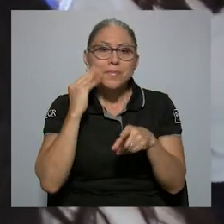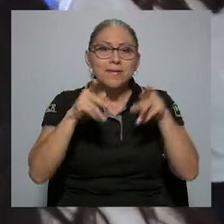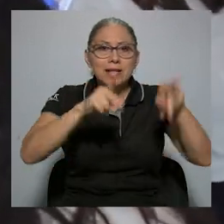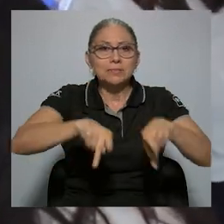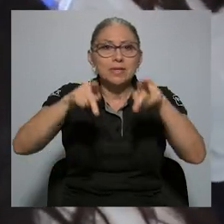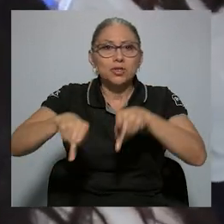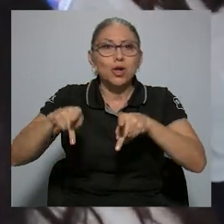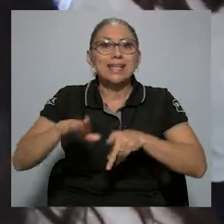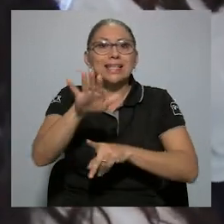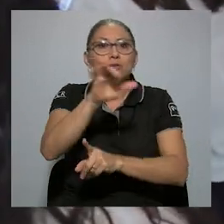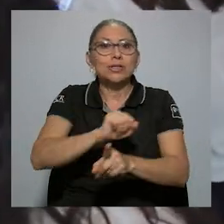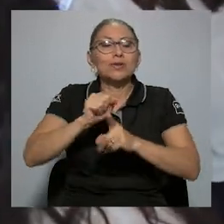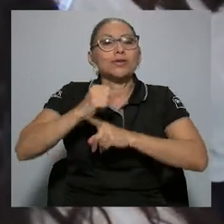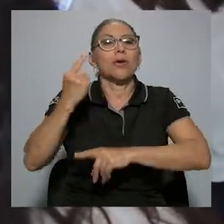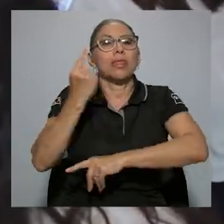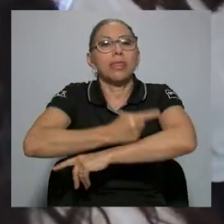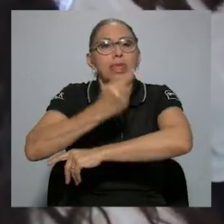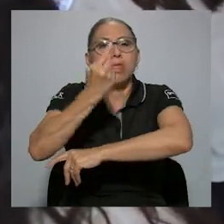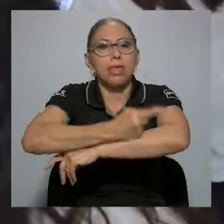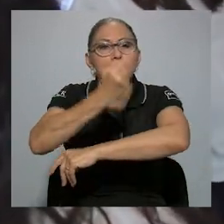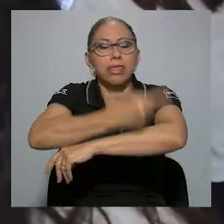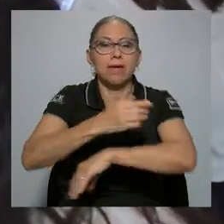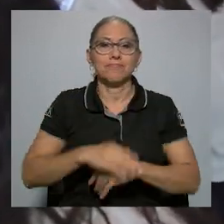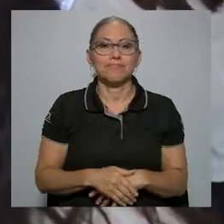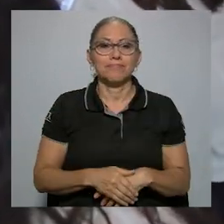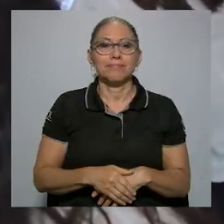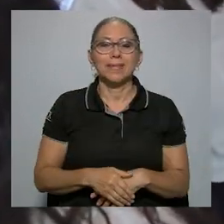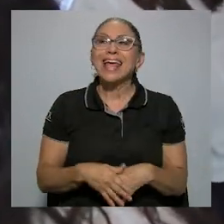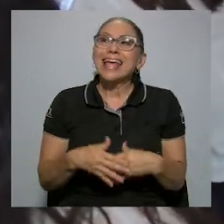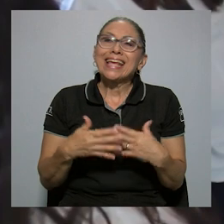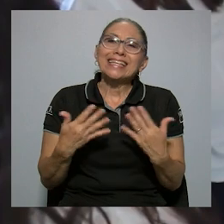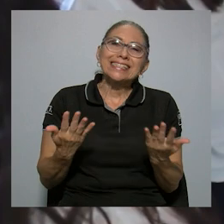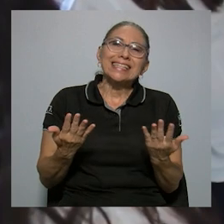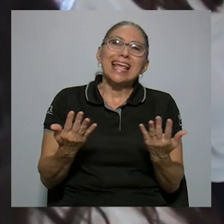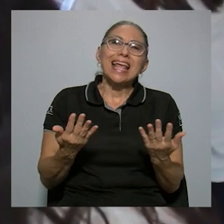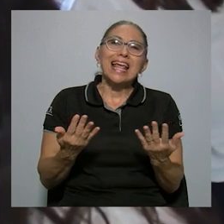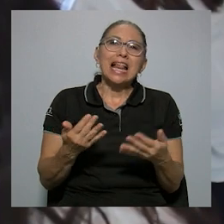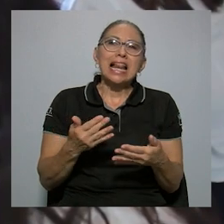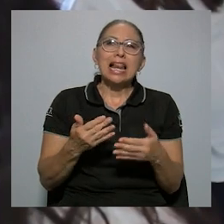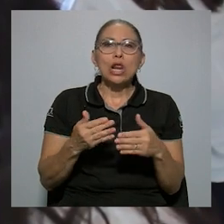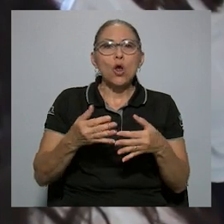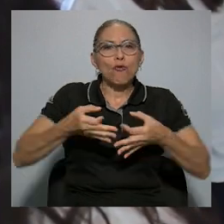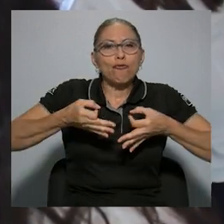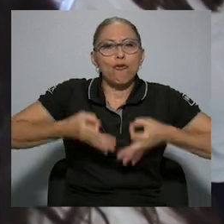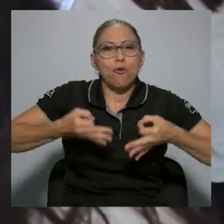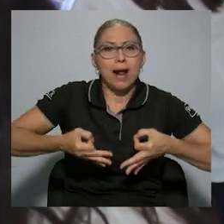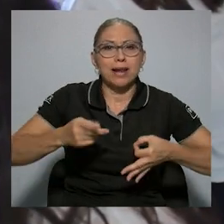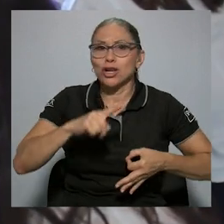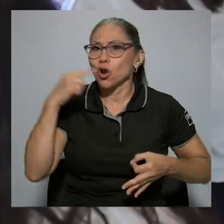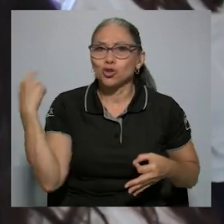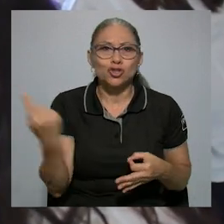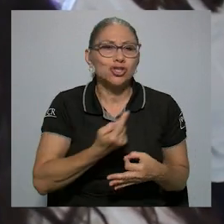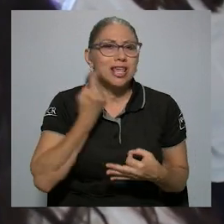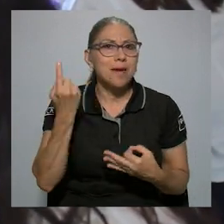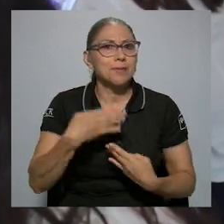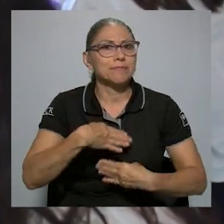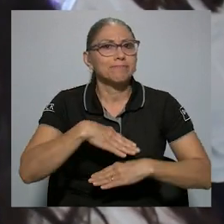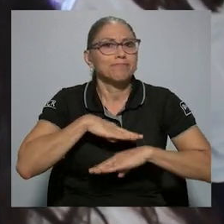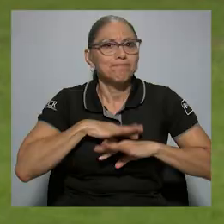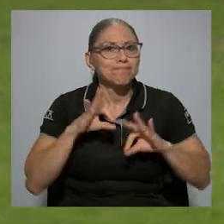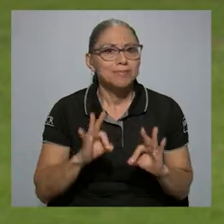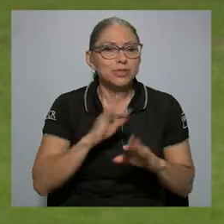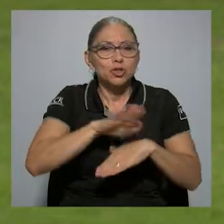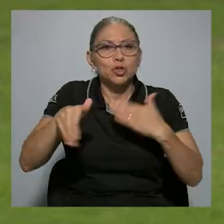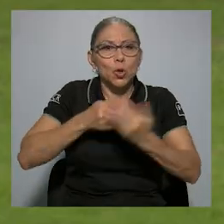el día a día. Es que lo formal no siempre y no necesariamente abarca todo lo necesario, ¿verdad?,